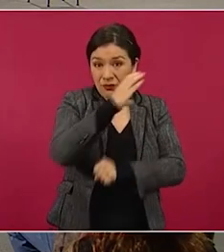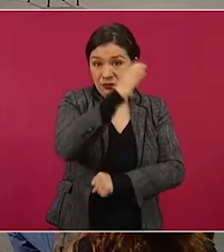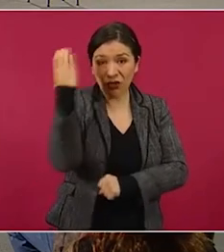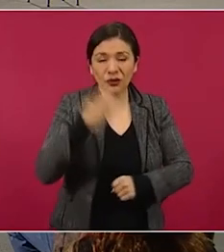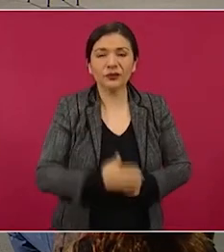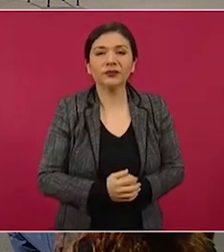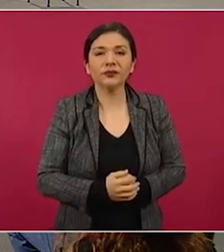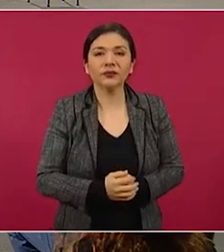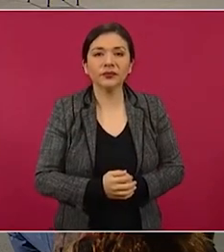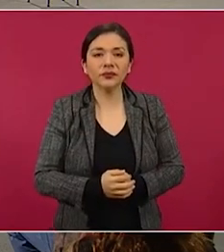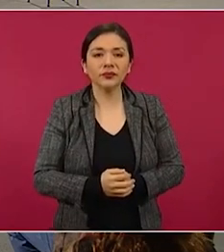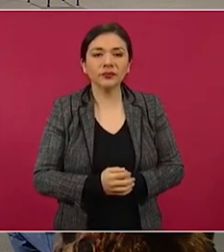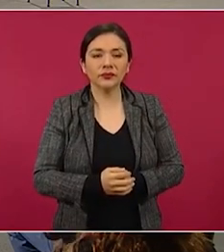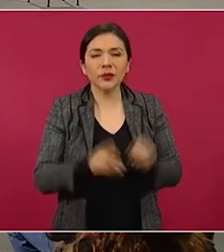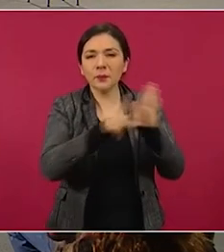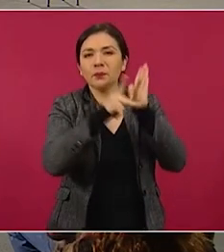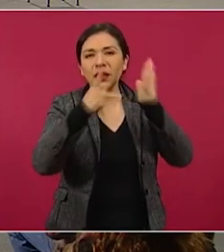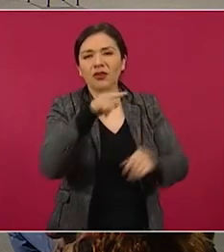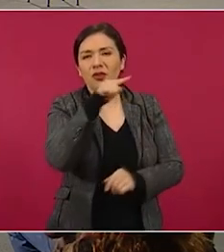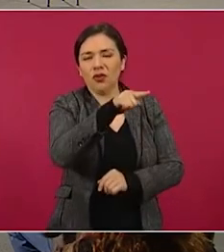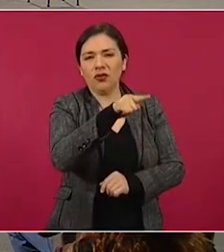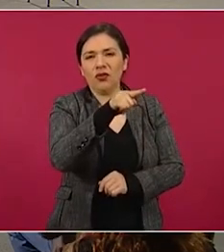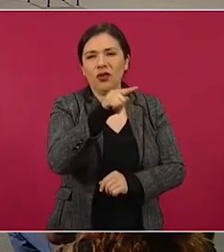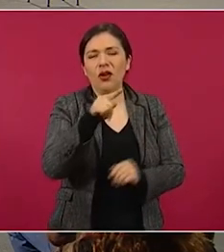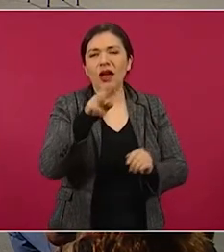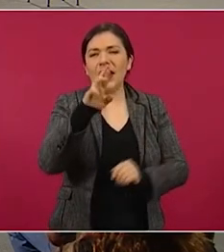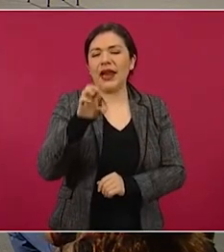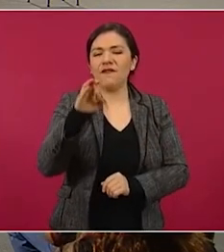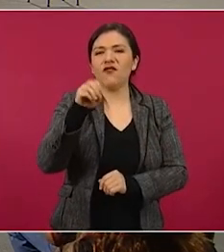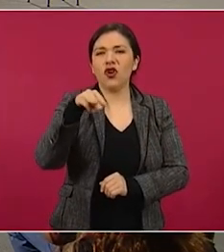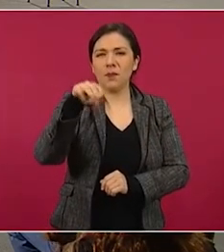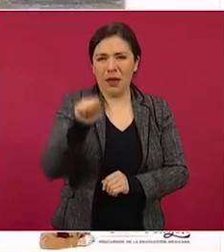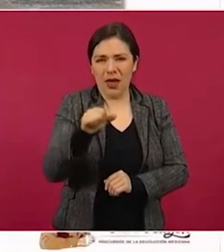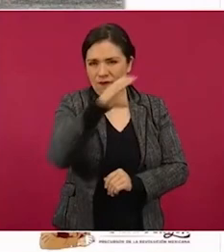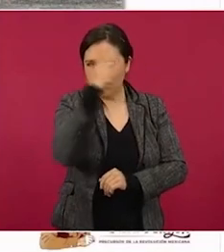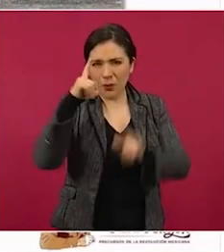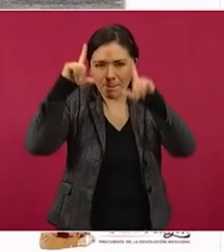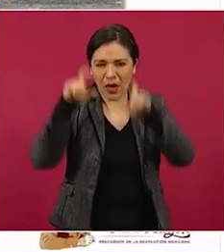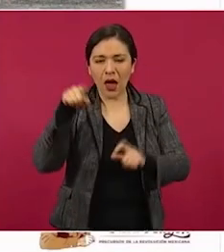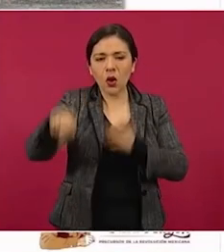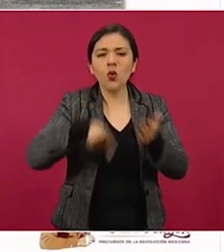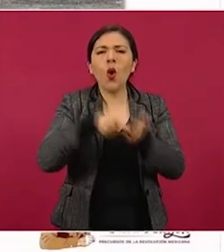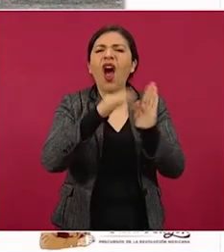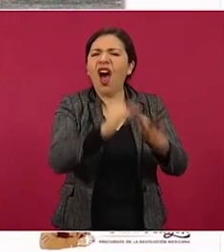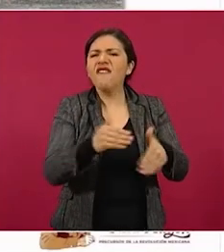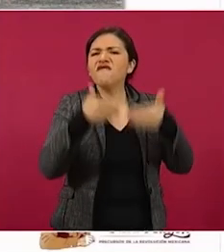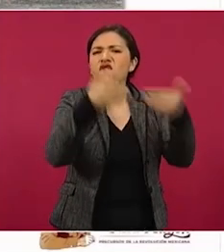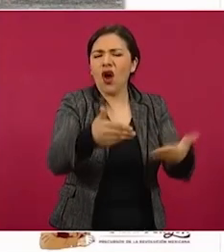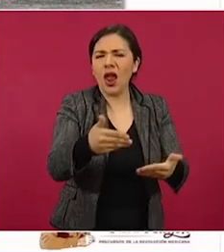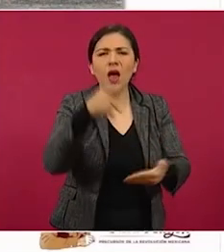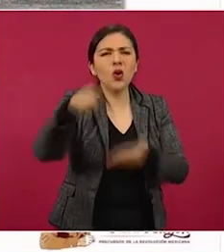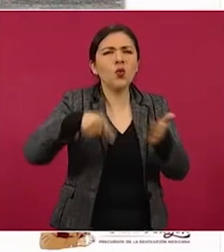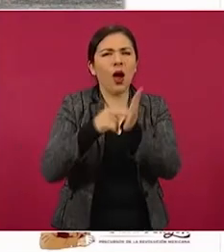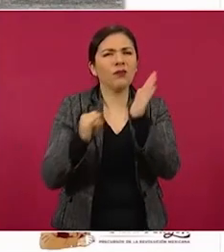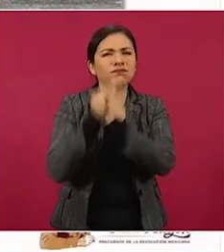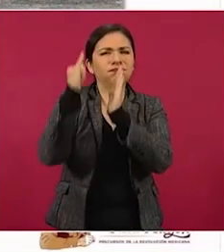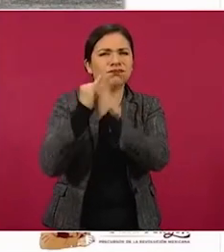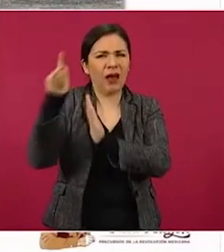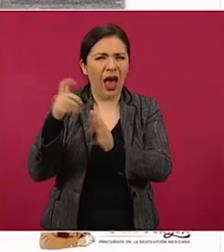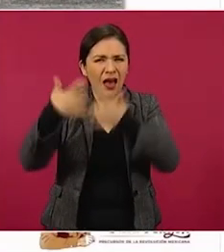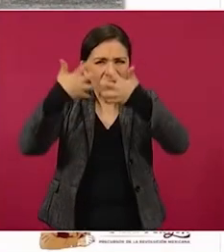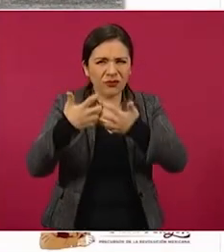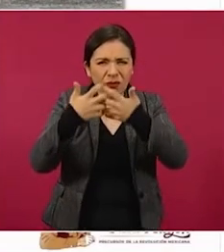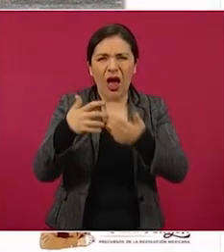la fotografía de Reforma tomada de una área externa en las plantas de la refinería.